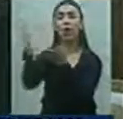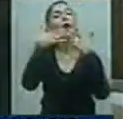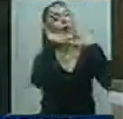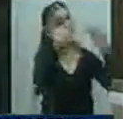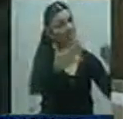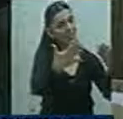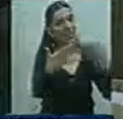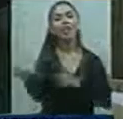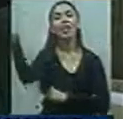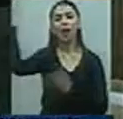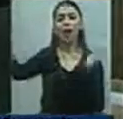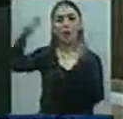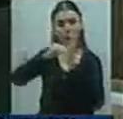Gracias. Continuamos nosotros con más noticias.